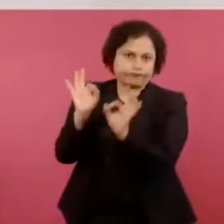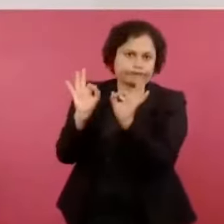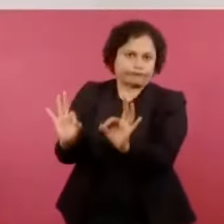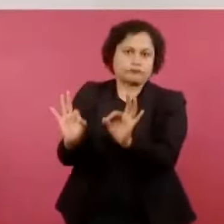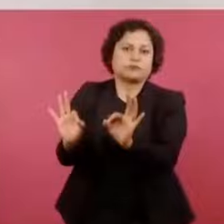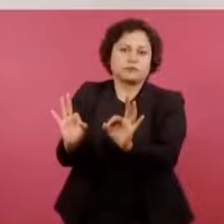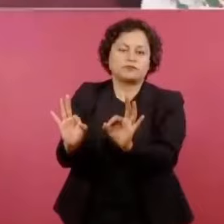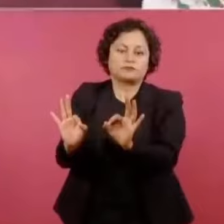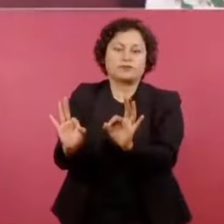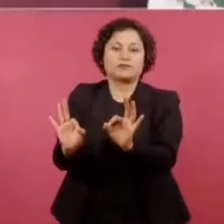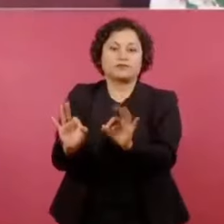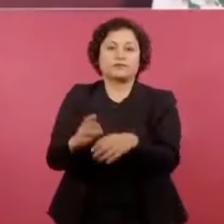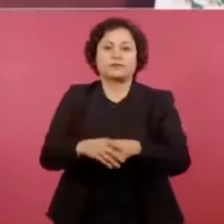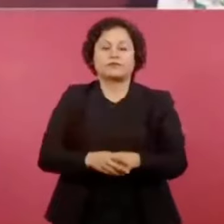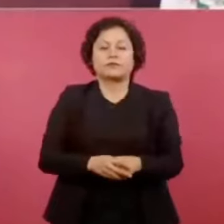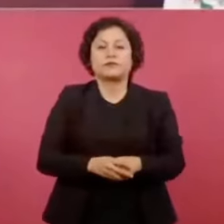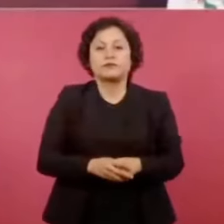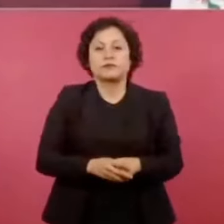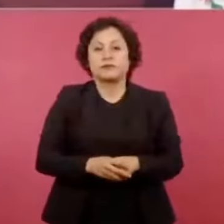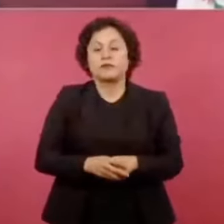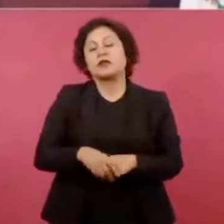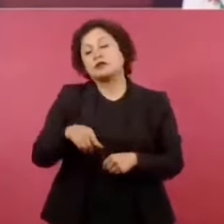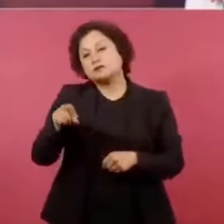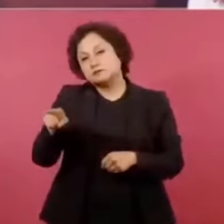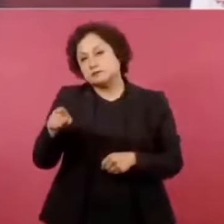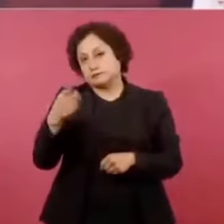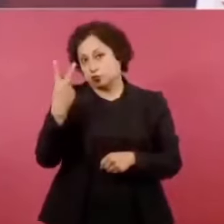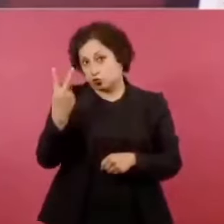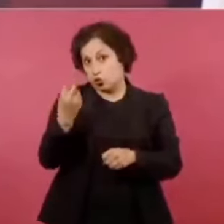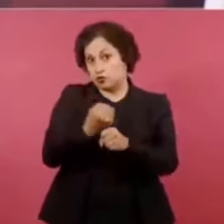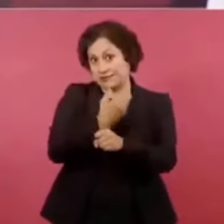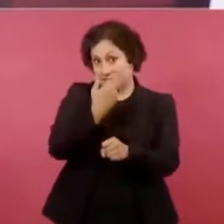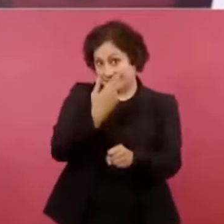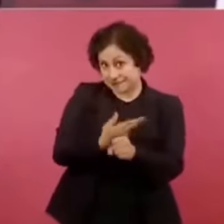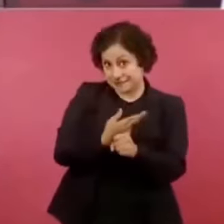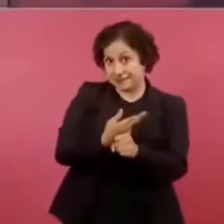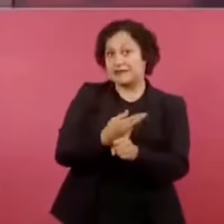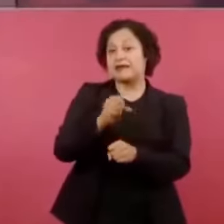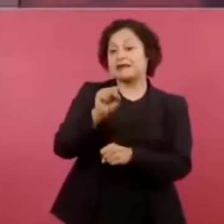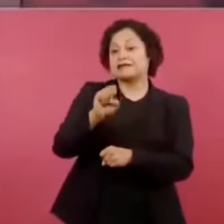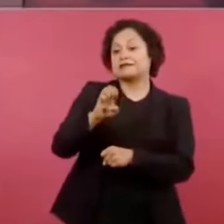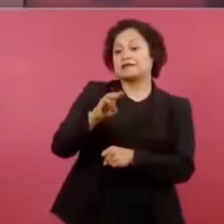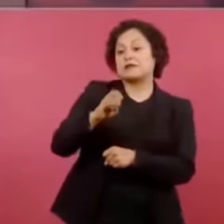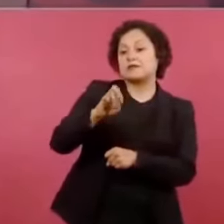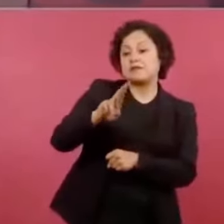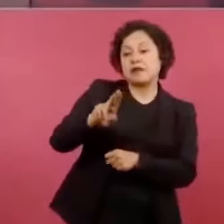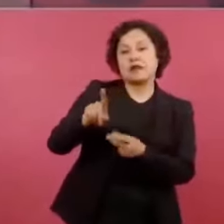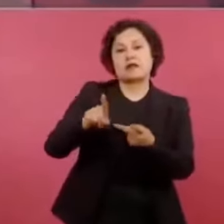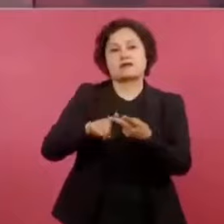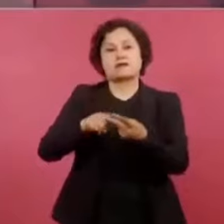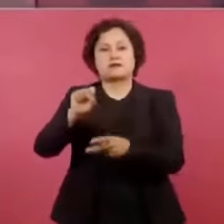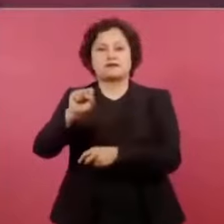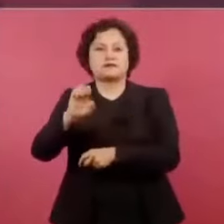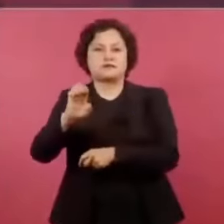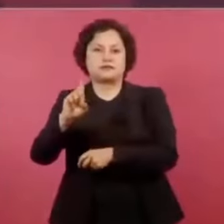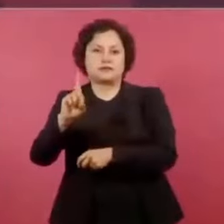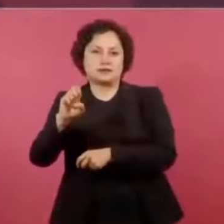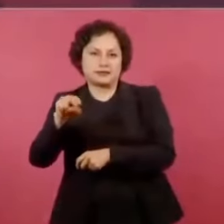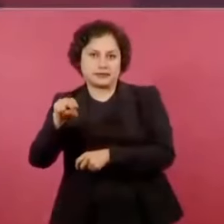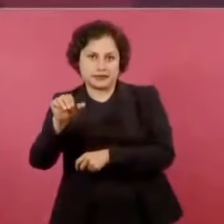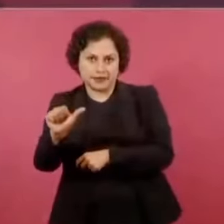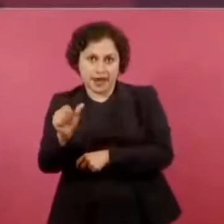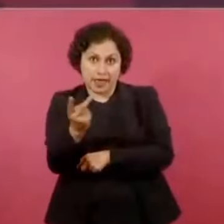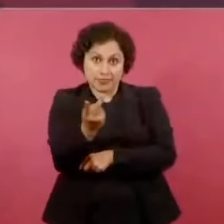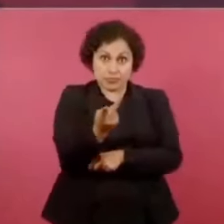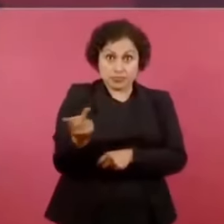de las Fuerzas Armadas, Marina y la Secretaría de la Defensa, nos